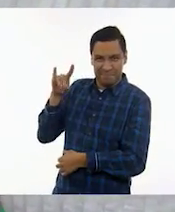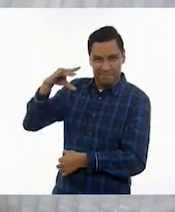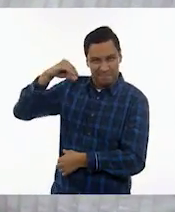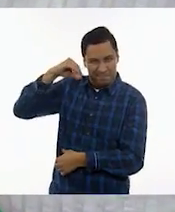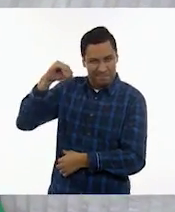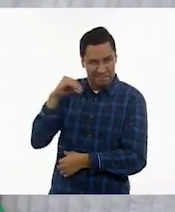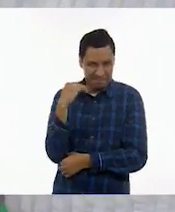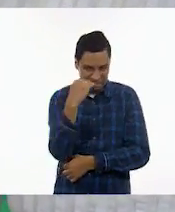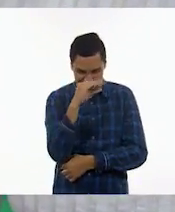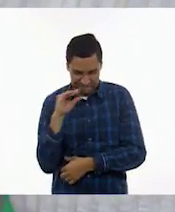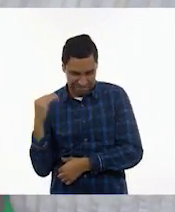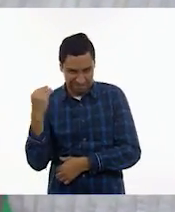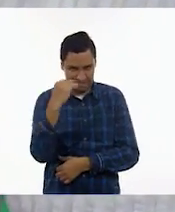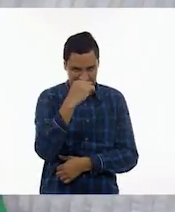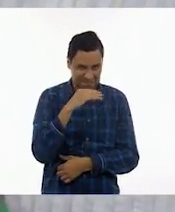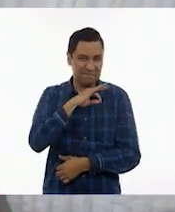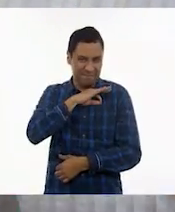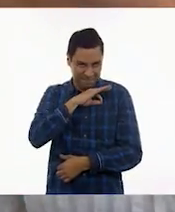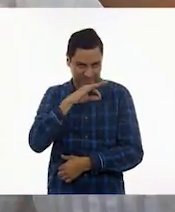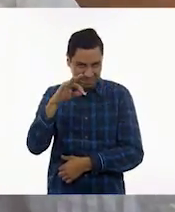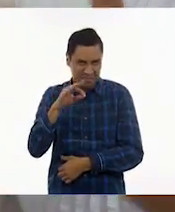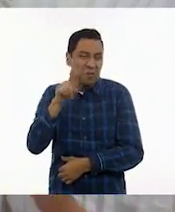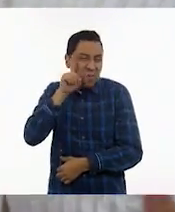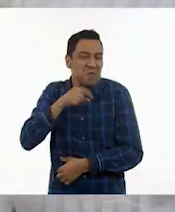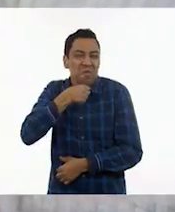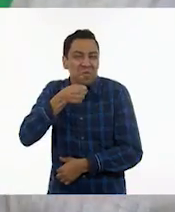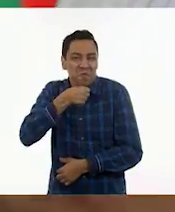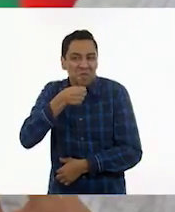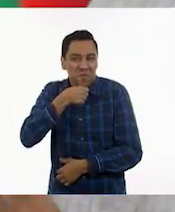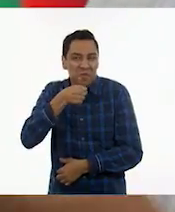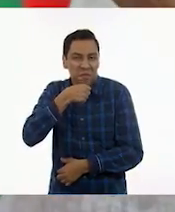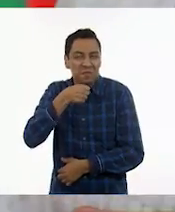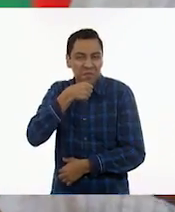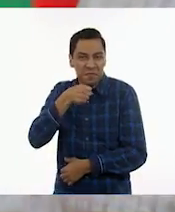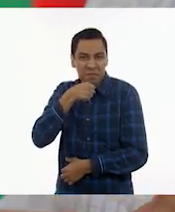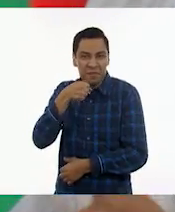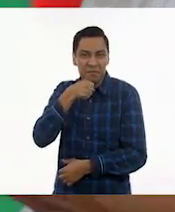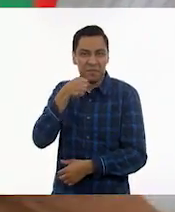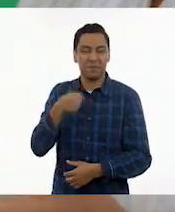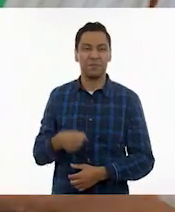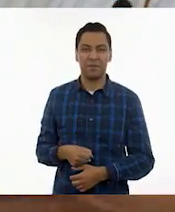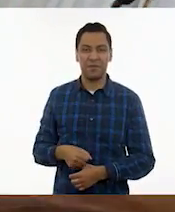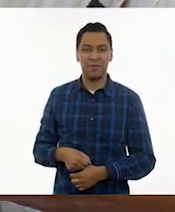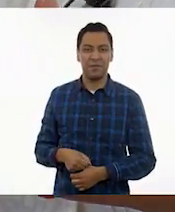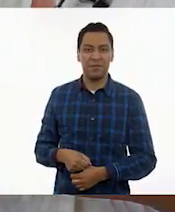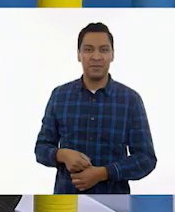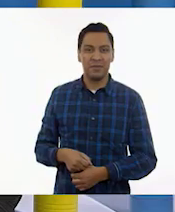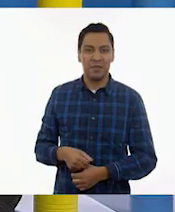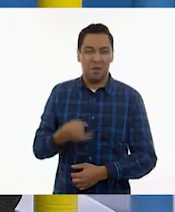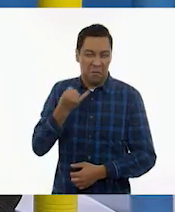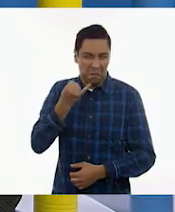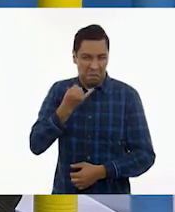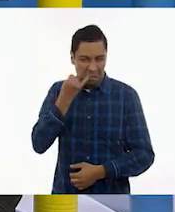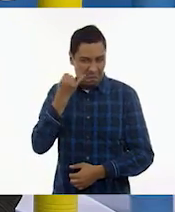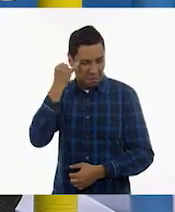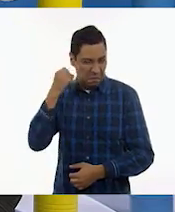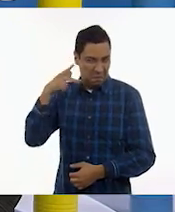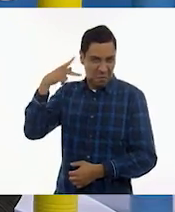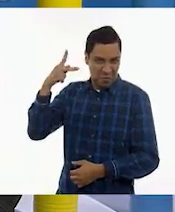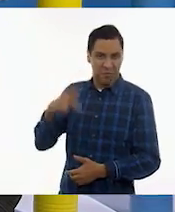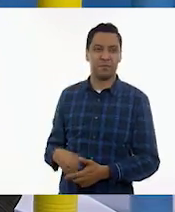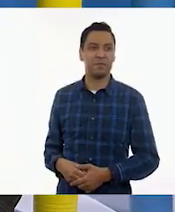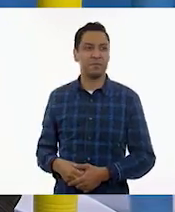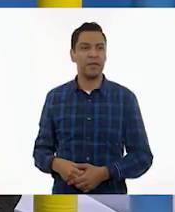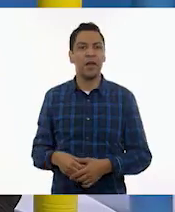Ixmucané. Muy bien. Pero le podemos poner su vestuario. A ver, vestuario, ¿qué le vamos a poner? A ver, este, ¿cómo le